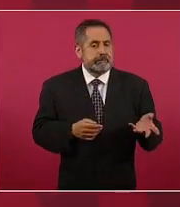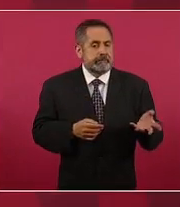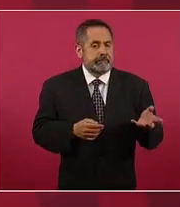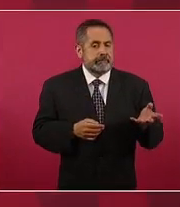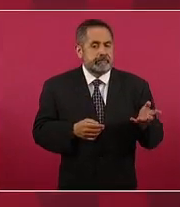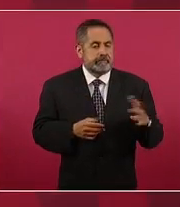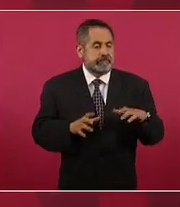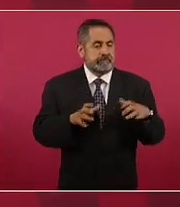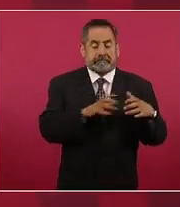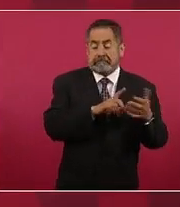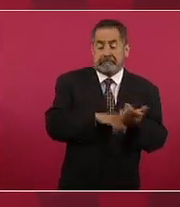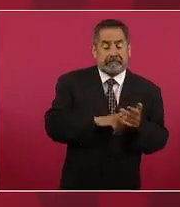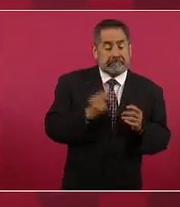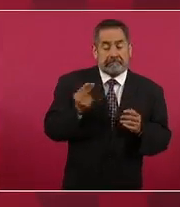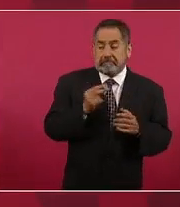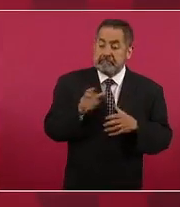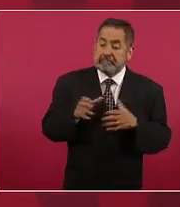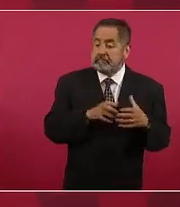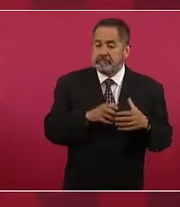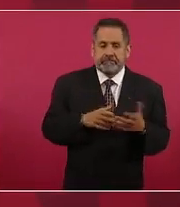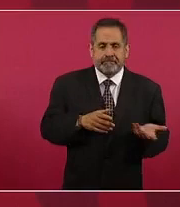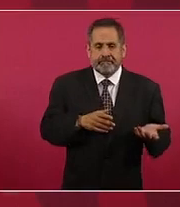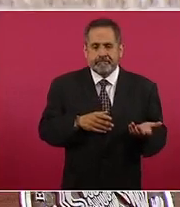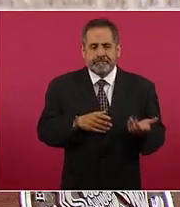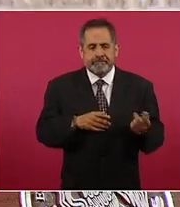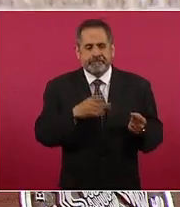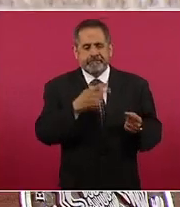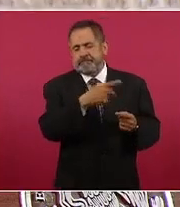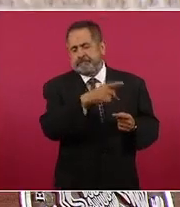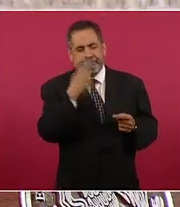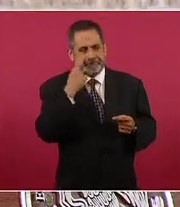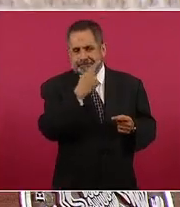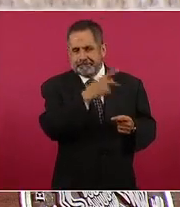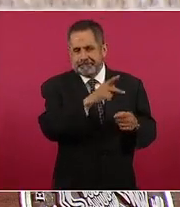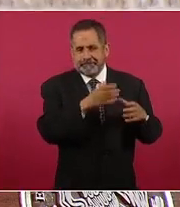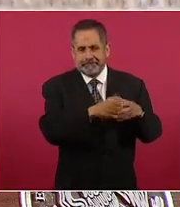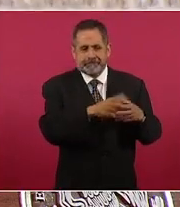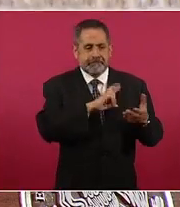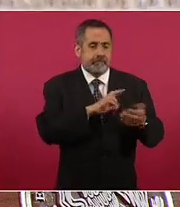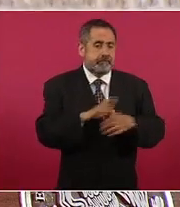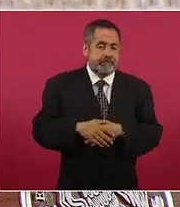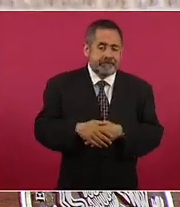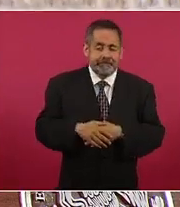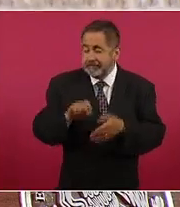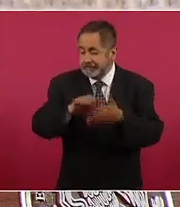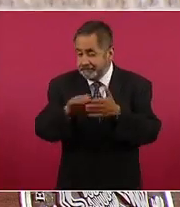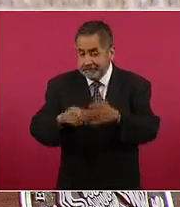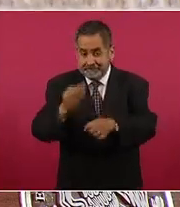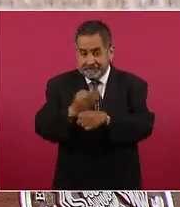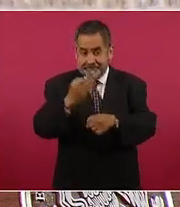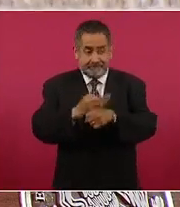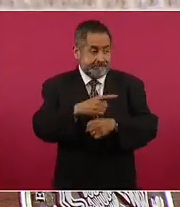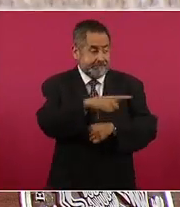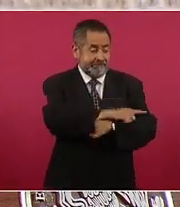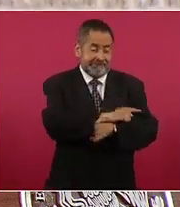especiales particulares están ahora muy molestos